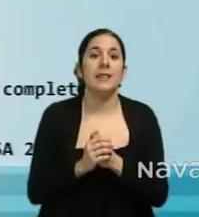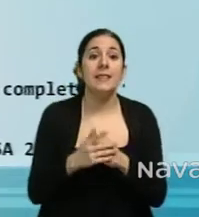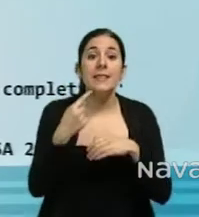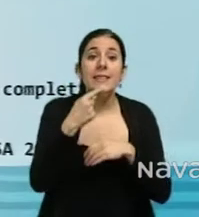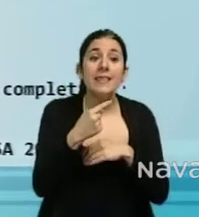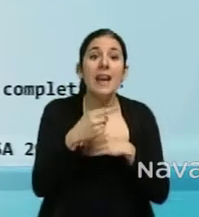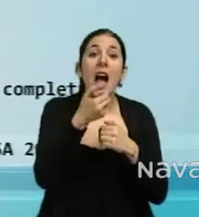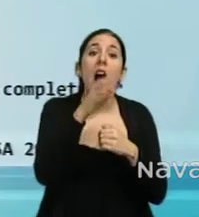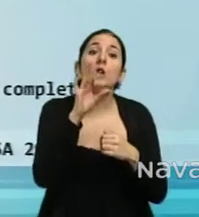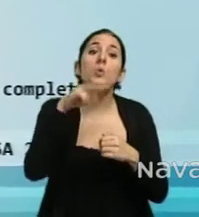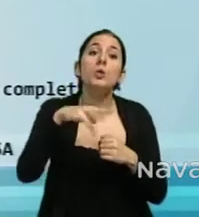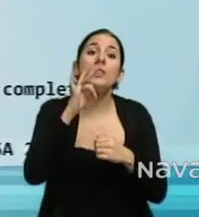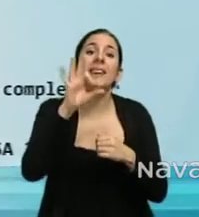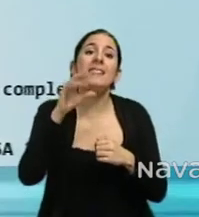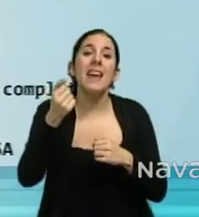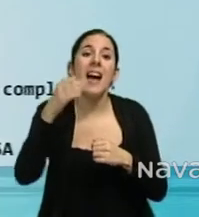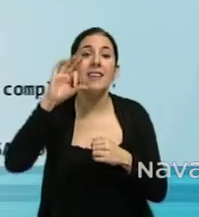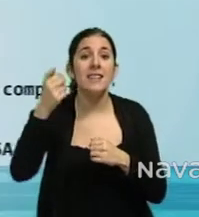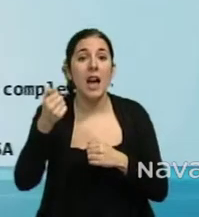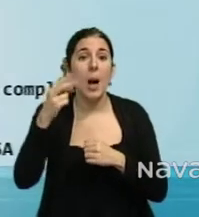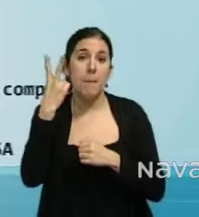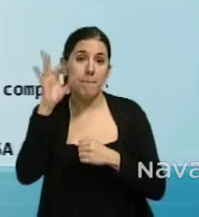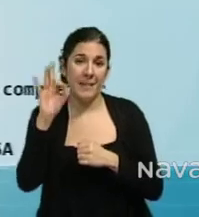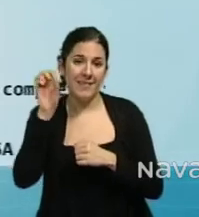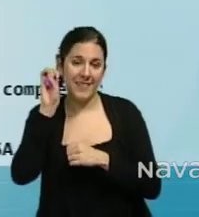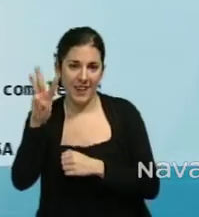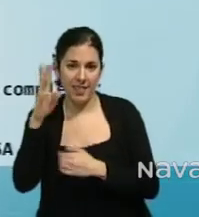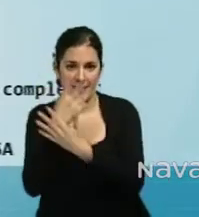TSA SA 20 13 16.